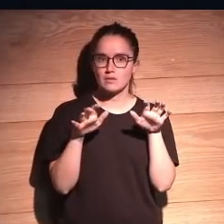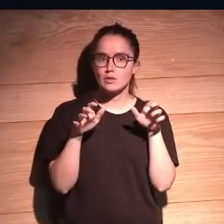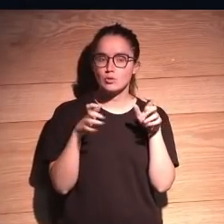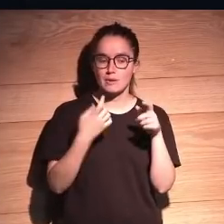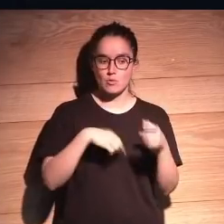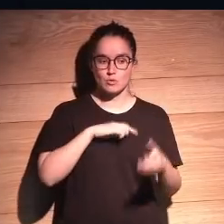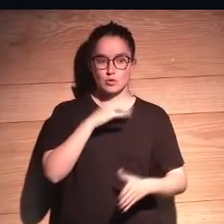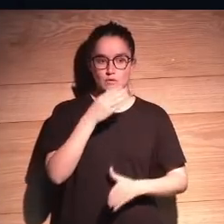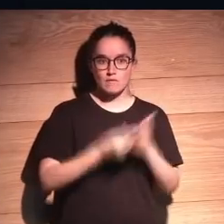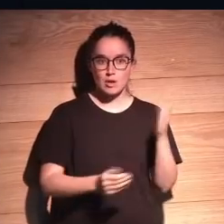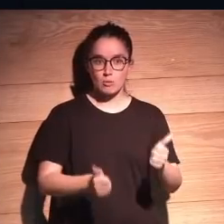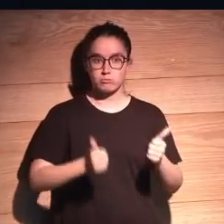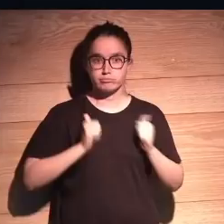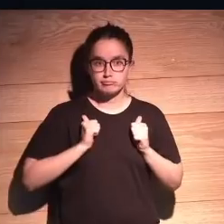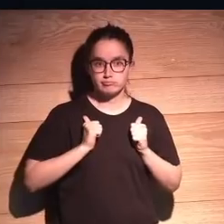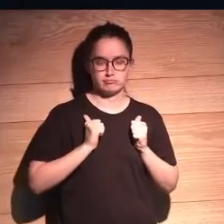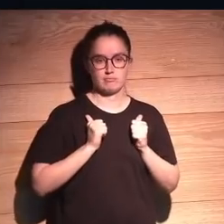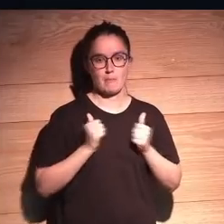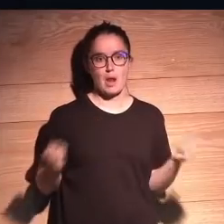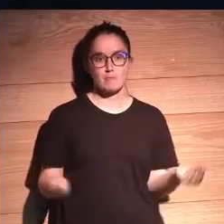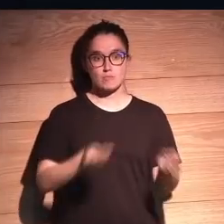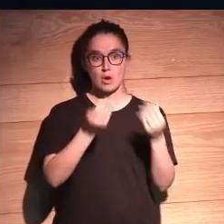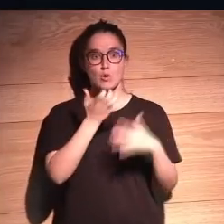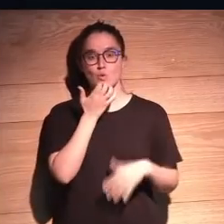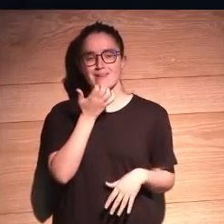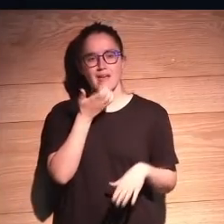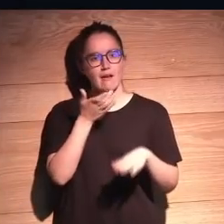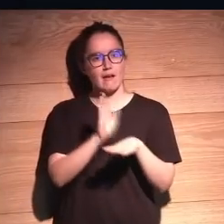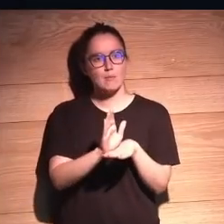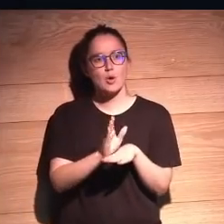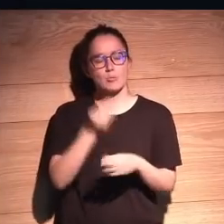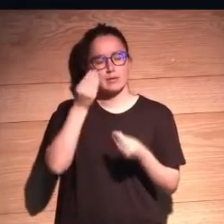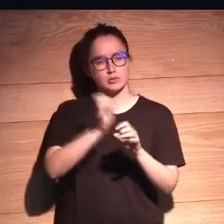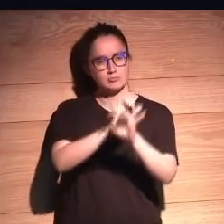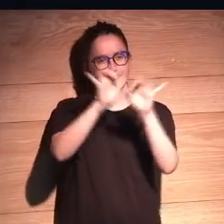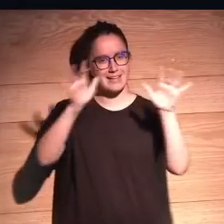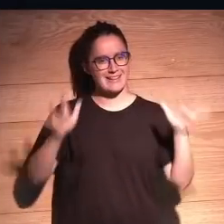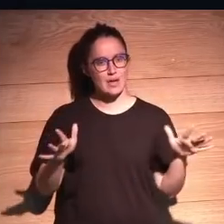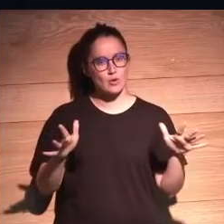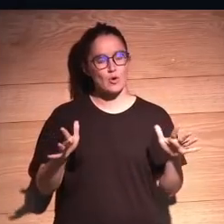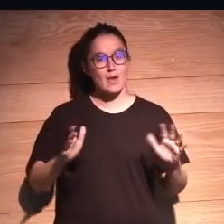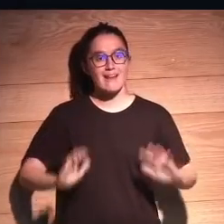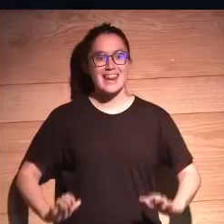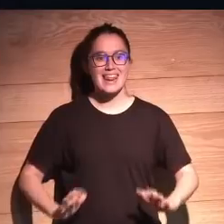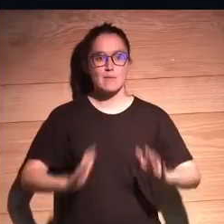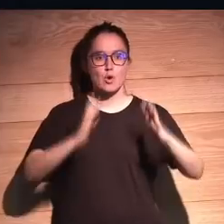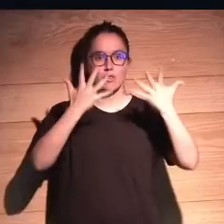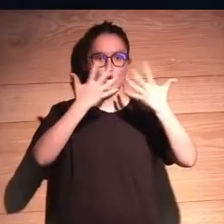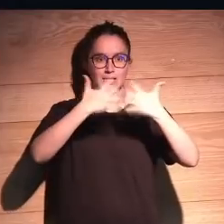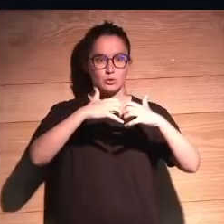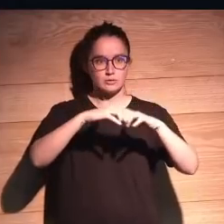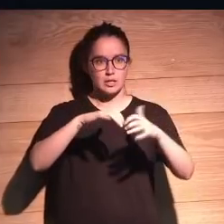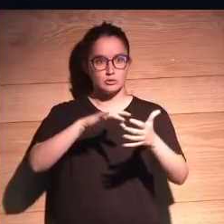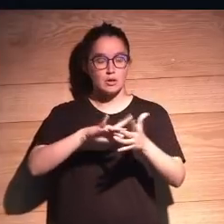corregir nuestros errores. Y voy a dar un ejemplo que me parece muy claro, que es la revolución industrial. Llega la revolución